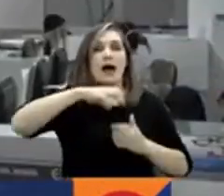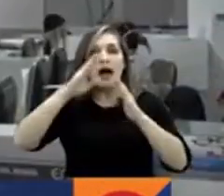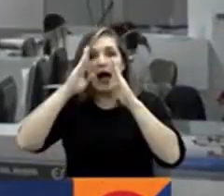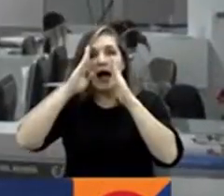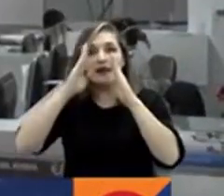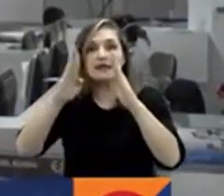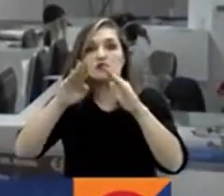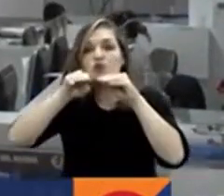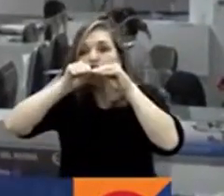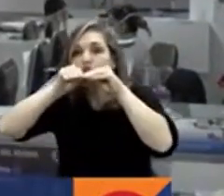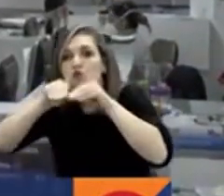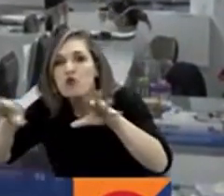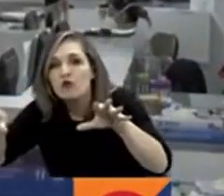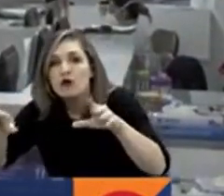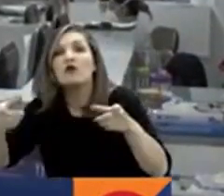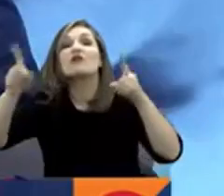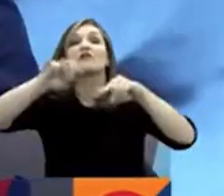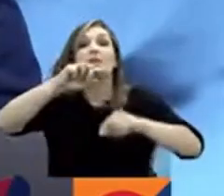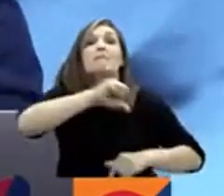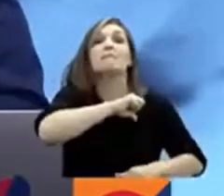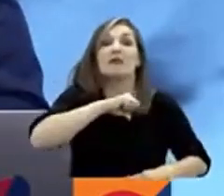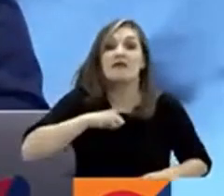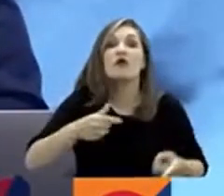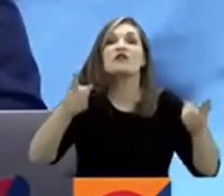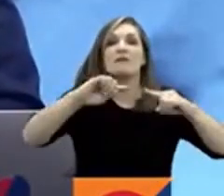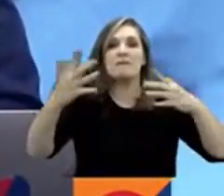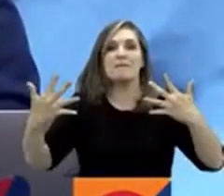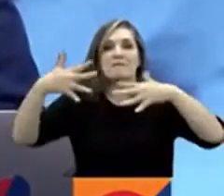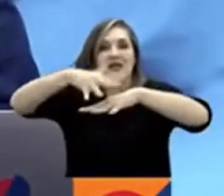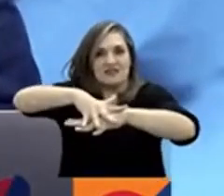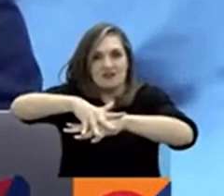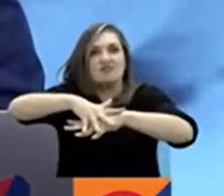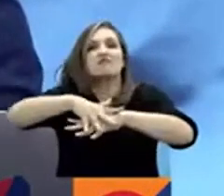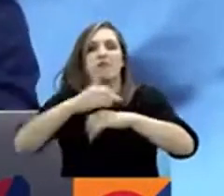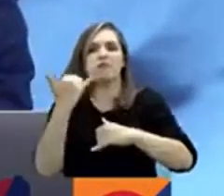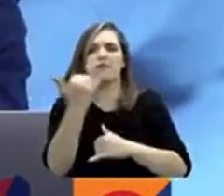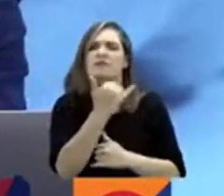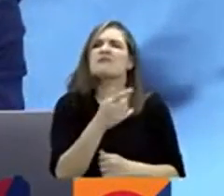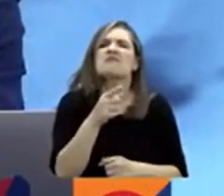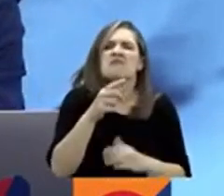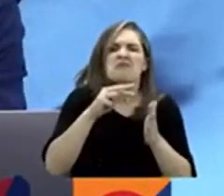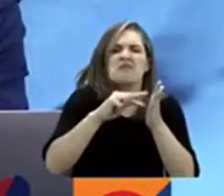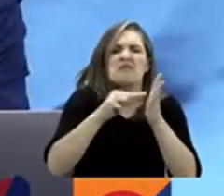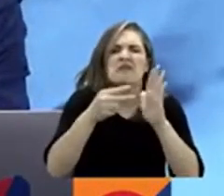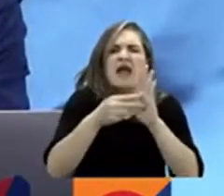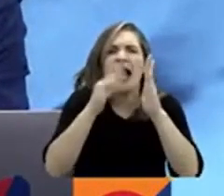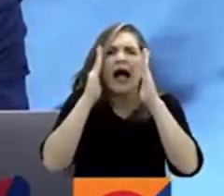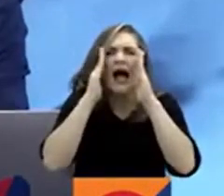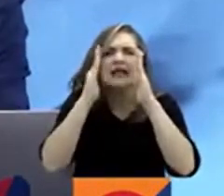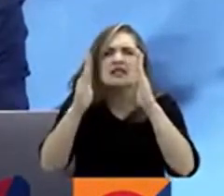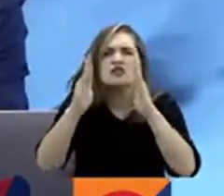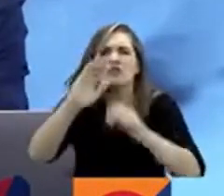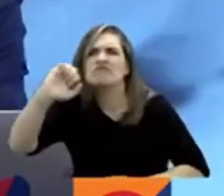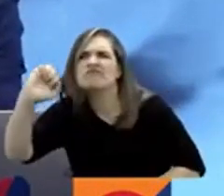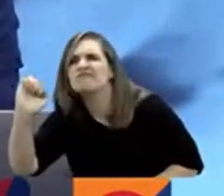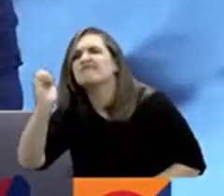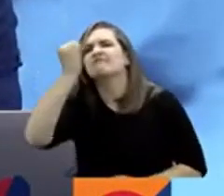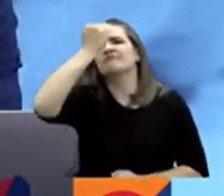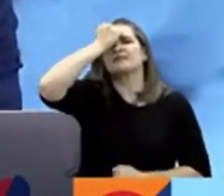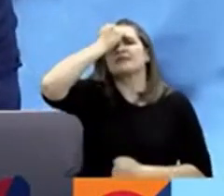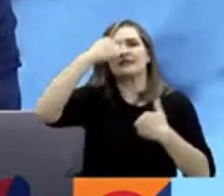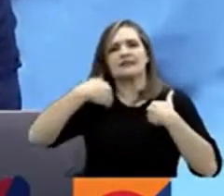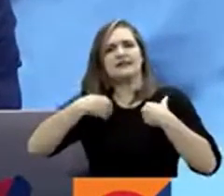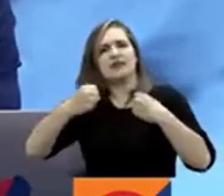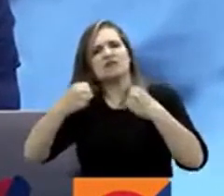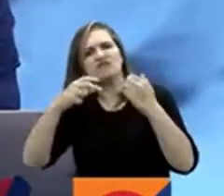privados y mixtos. La atención primaria en salud, que tiene como objetivo lograr mayor cobertura en todo el país,